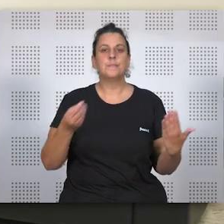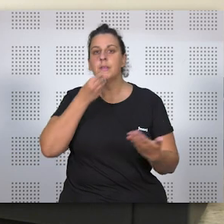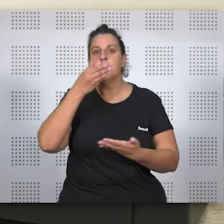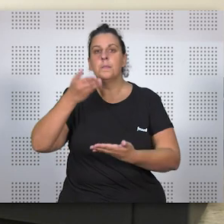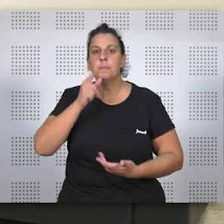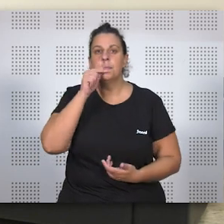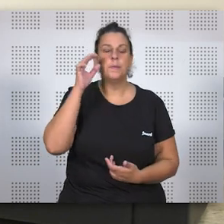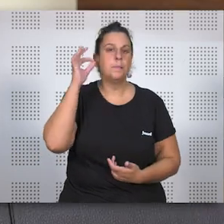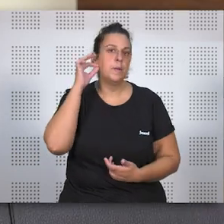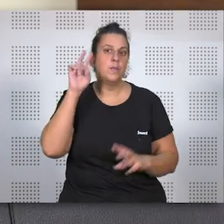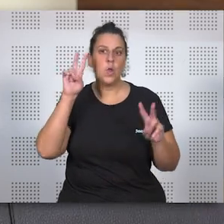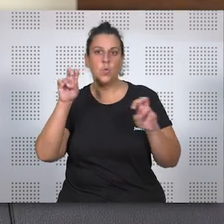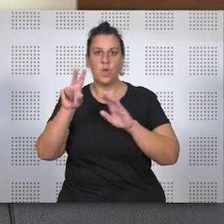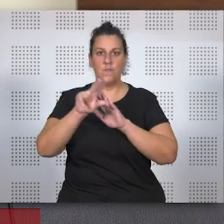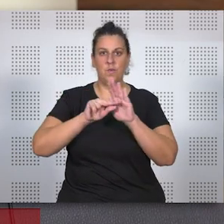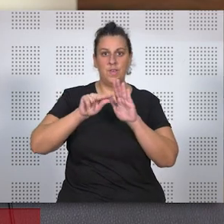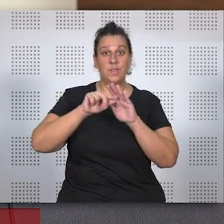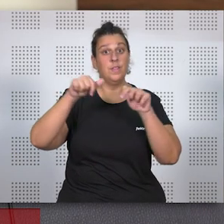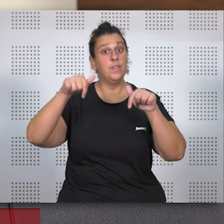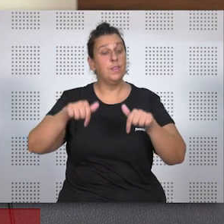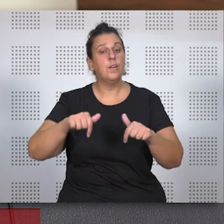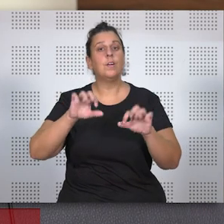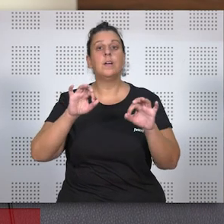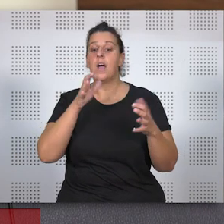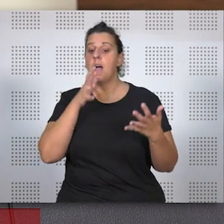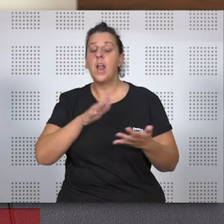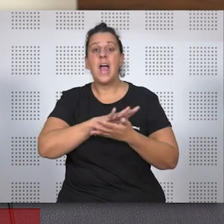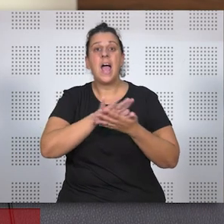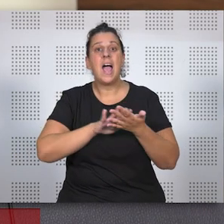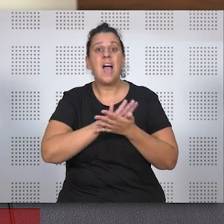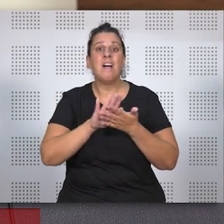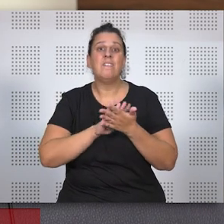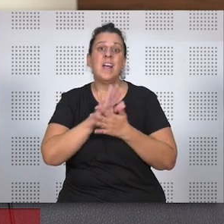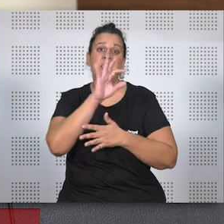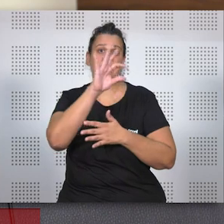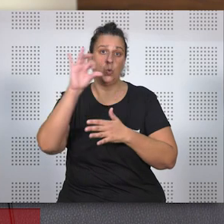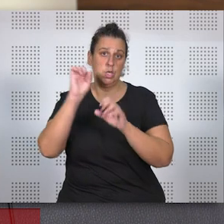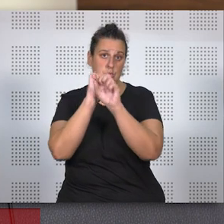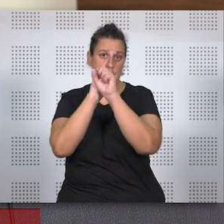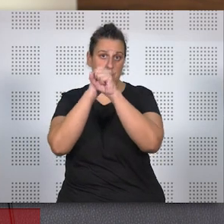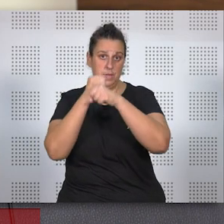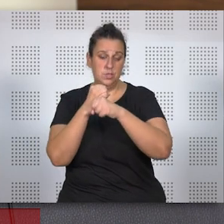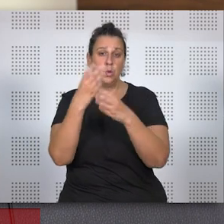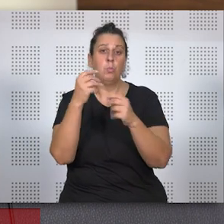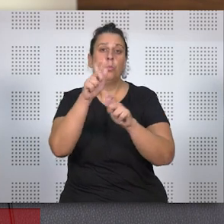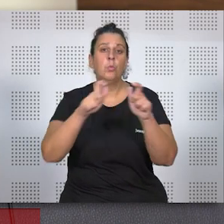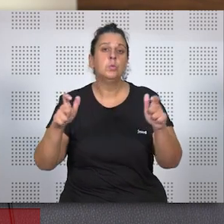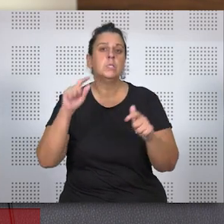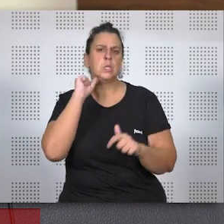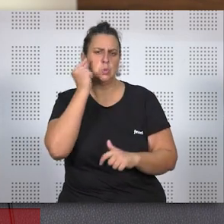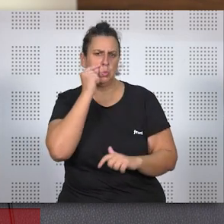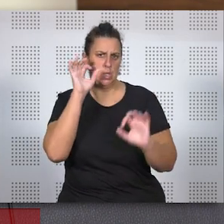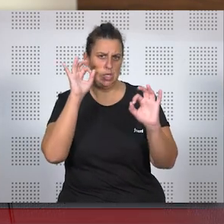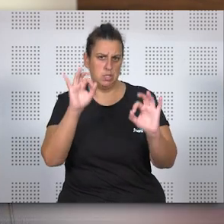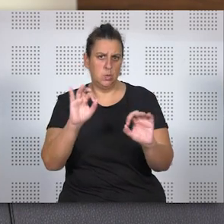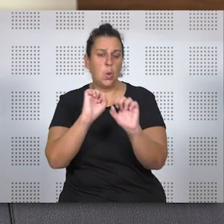Bienvenidas y bienvenidos a un nuevo vídeo, en esta ocasión vamos a hablar de una prestación de seguridad social que a muchos de vosotros y de vosotras les sonará,